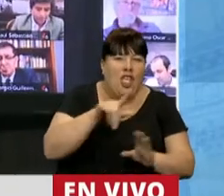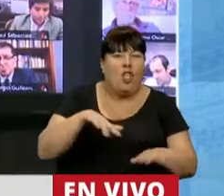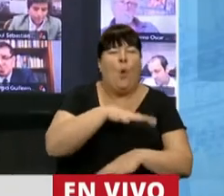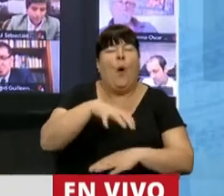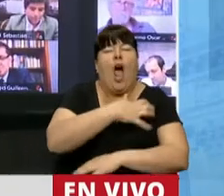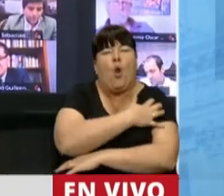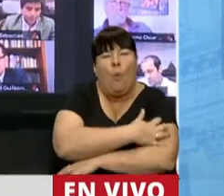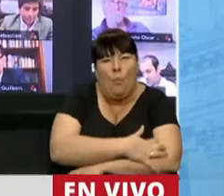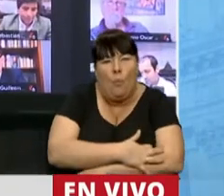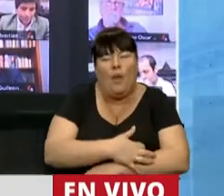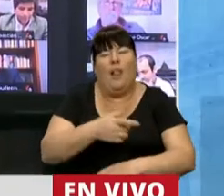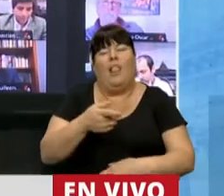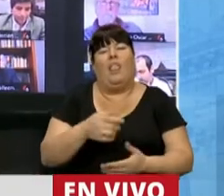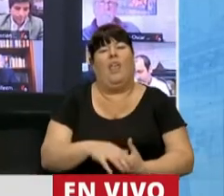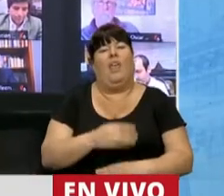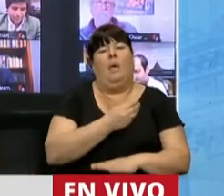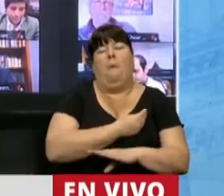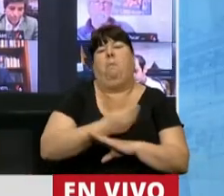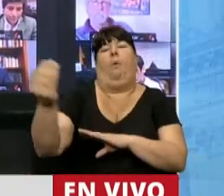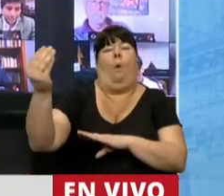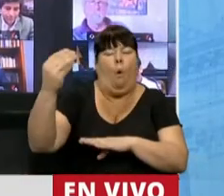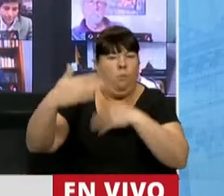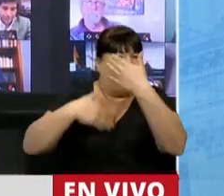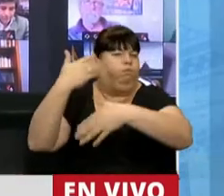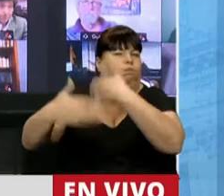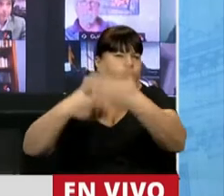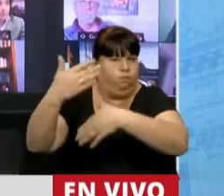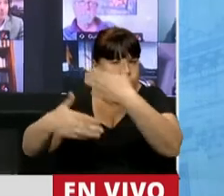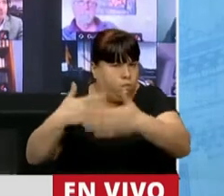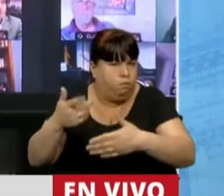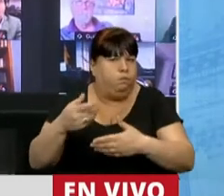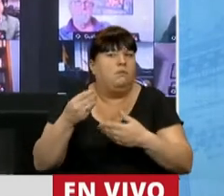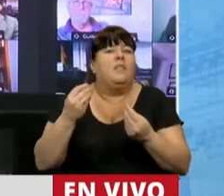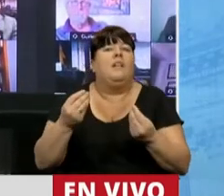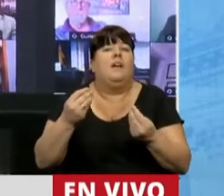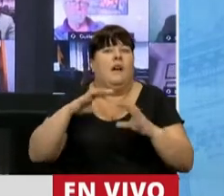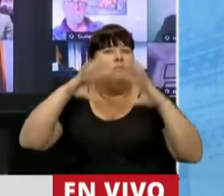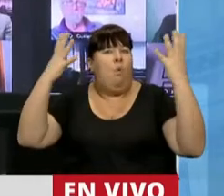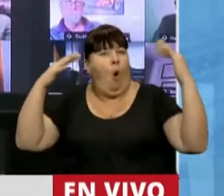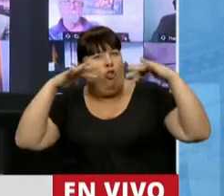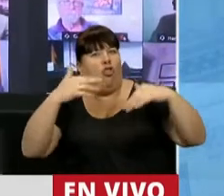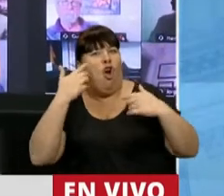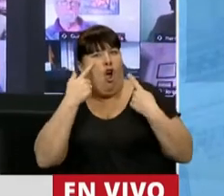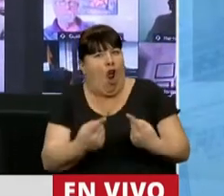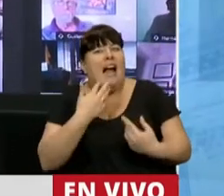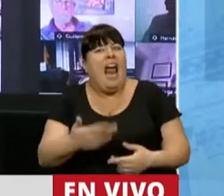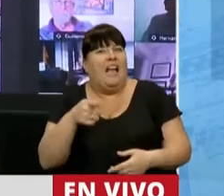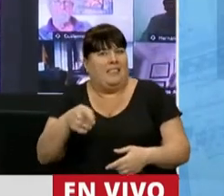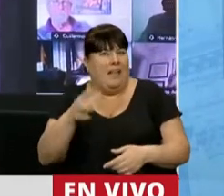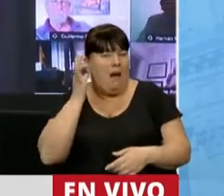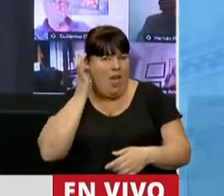un barrio muy humilde, llegó a la cima del conocimiento mundial y que